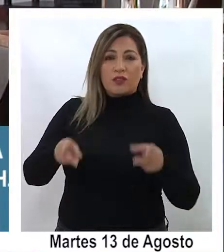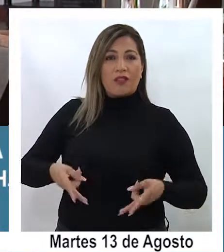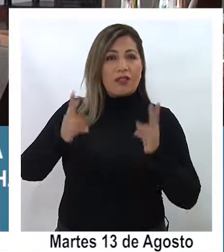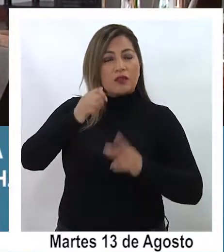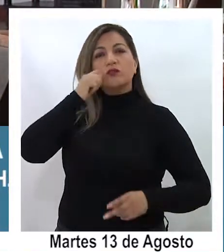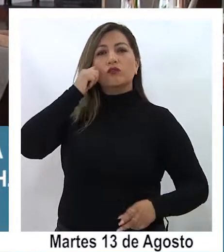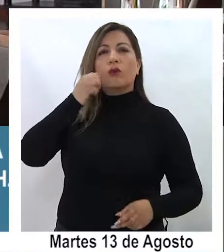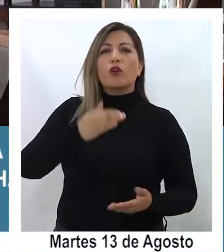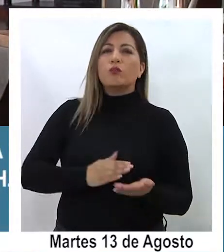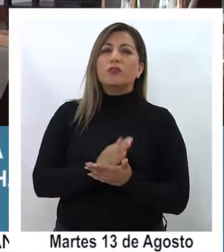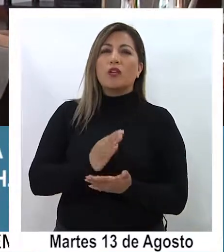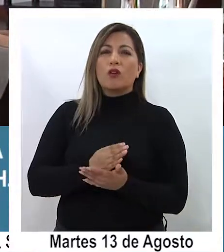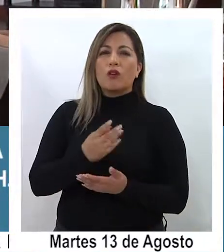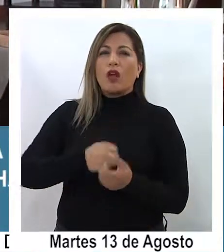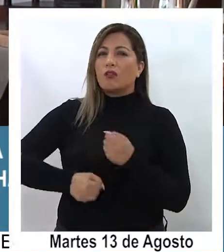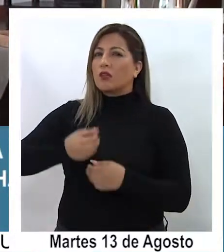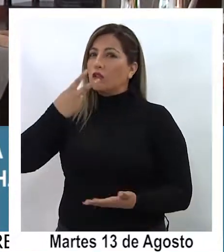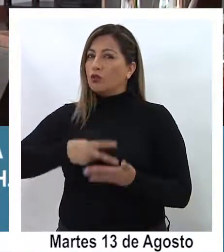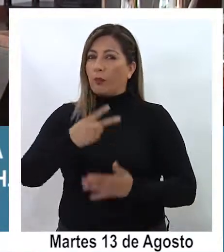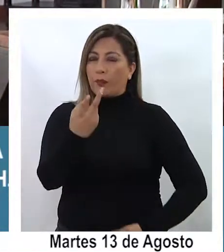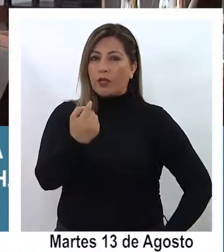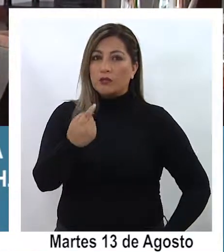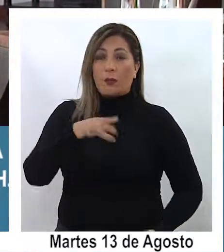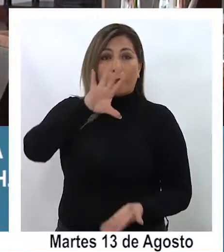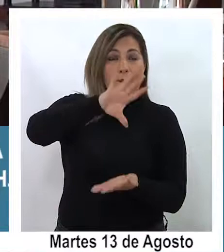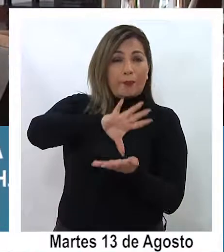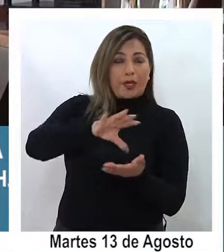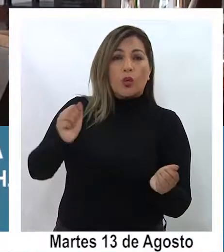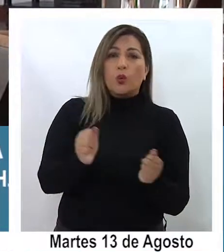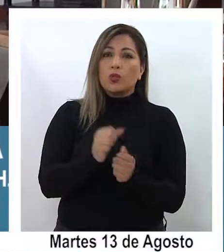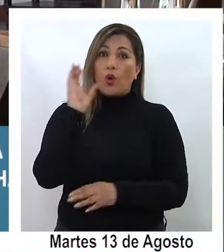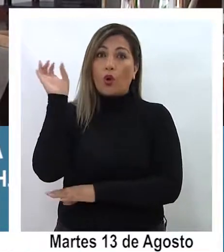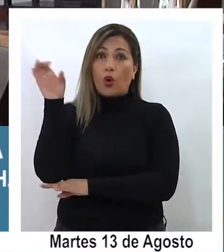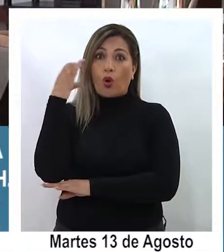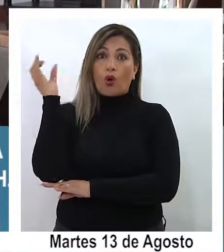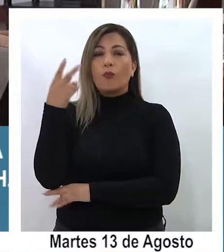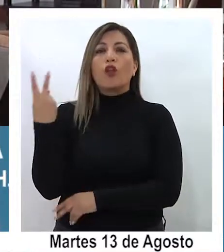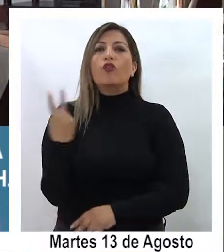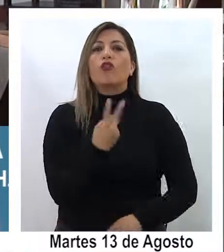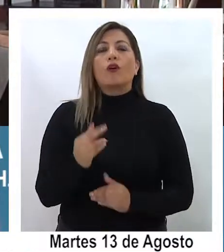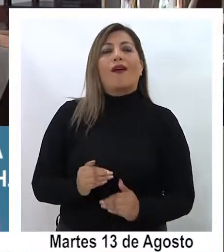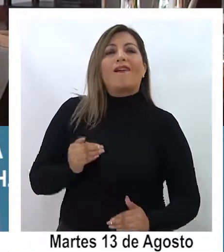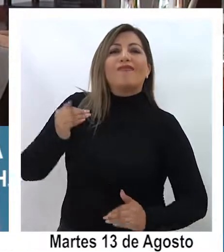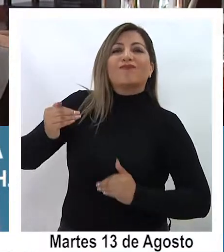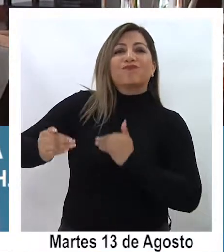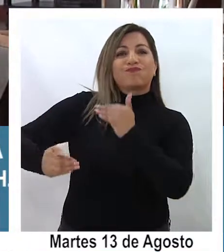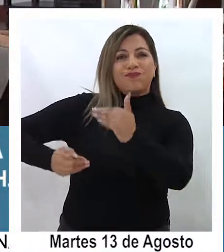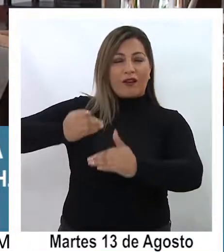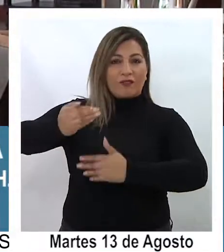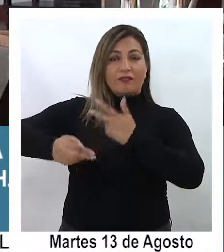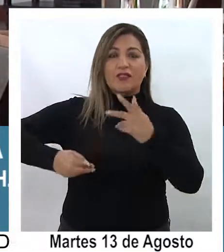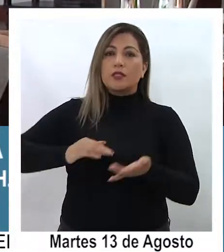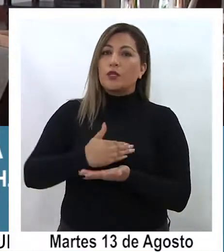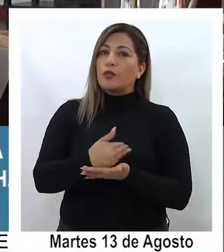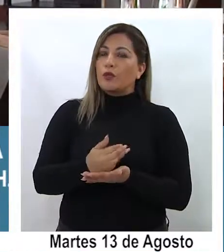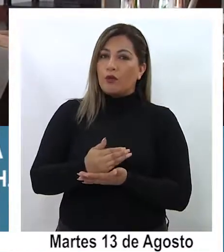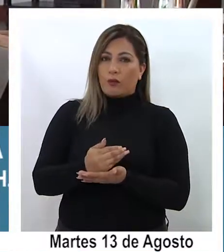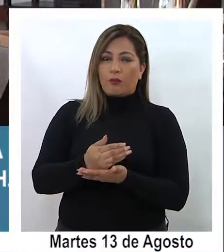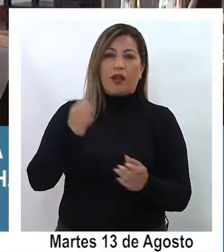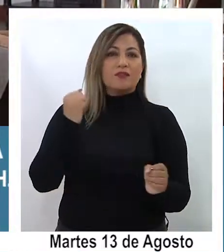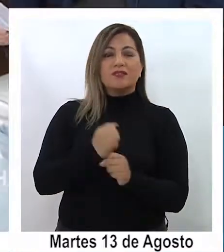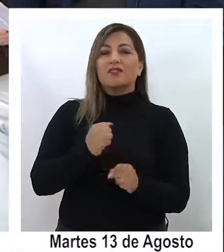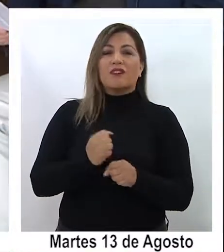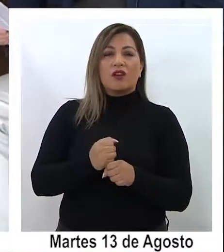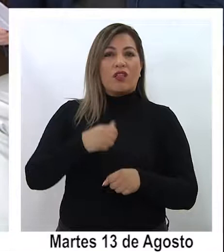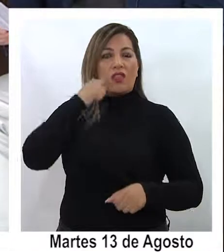son desde el año 2011 nuestro país junto con Colombia son los únicos países que han avanzado en un primer plan de acción nacional de empresas